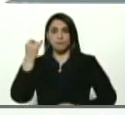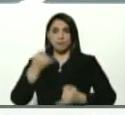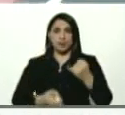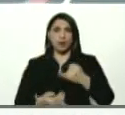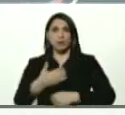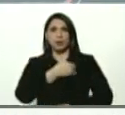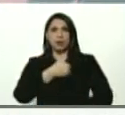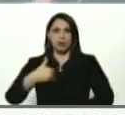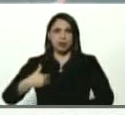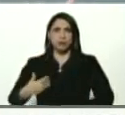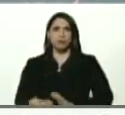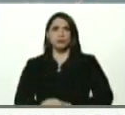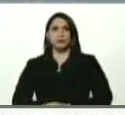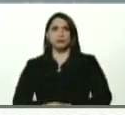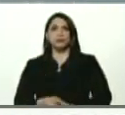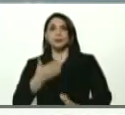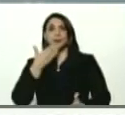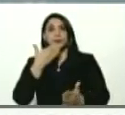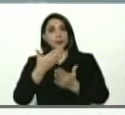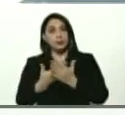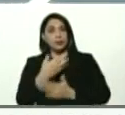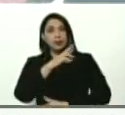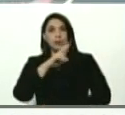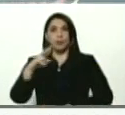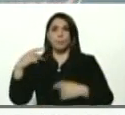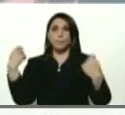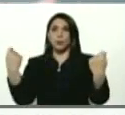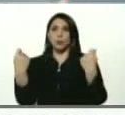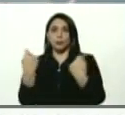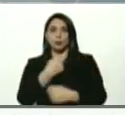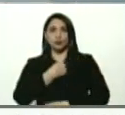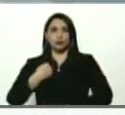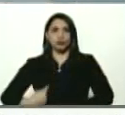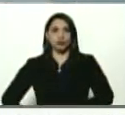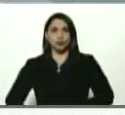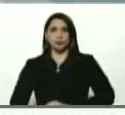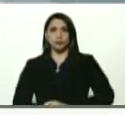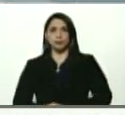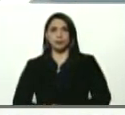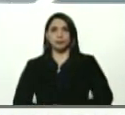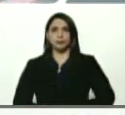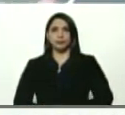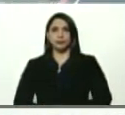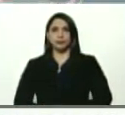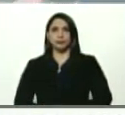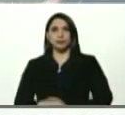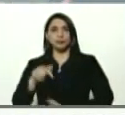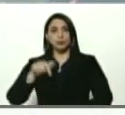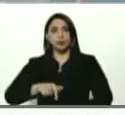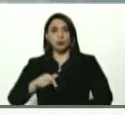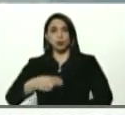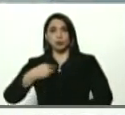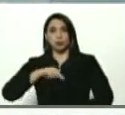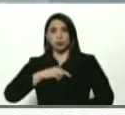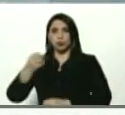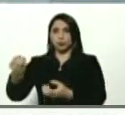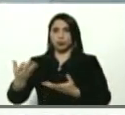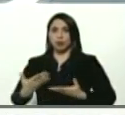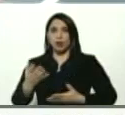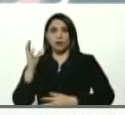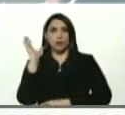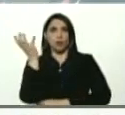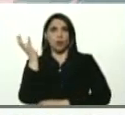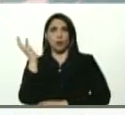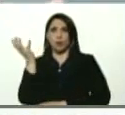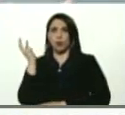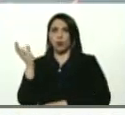queríamos agradecer a la República Popular China. Hoy estamos recibiendo unas ambulancias